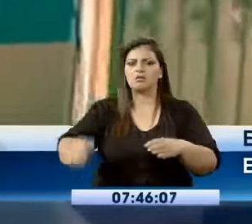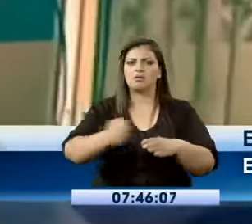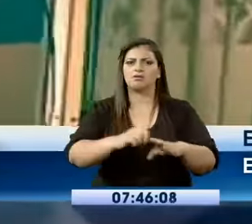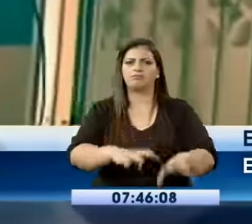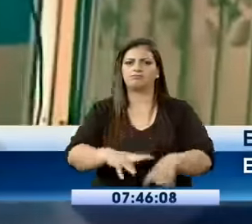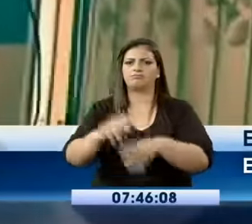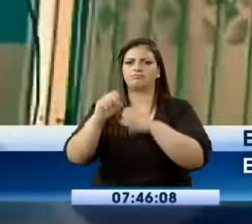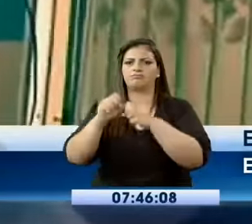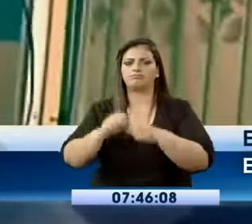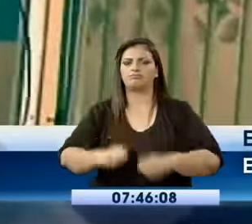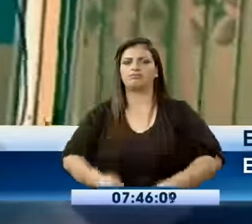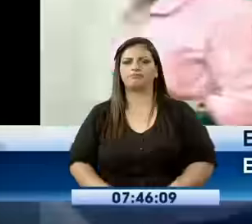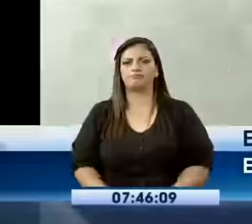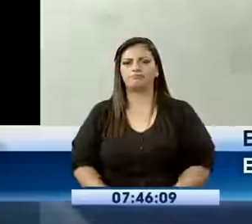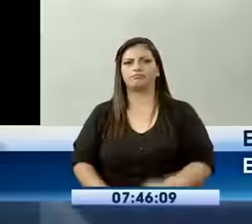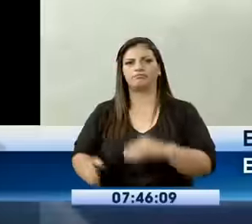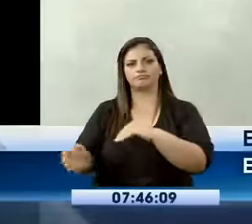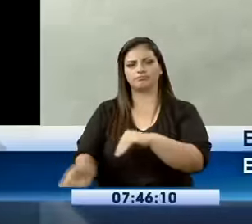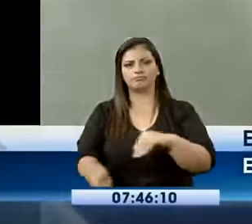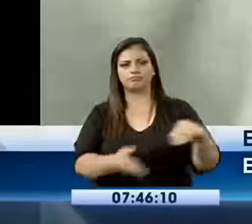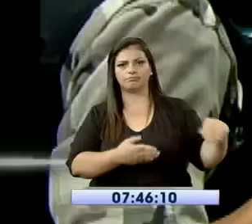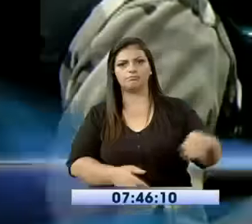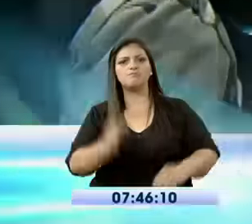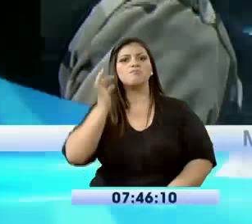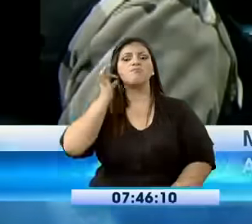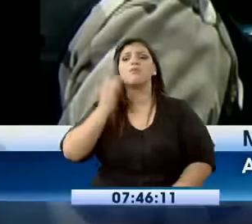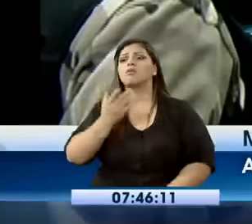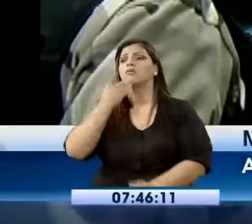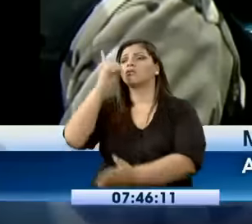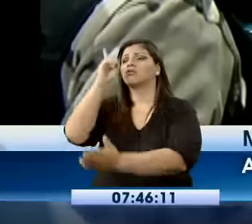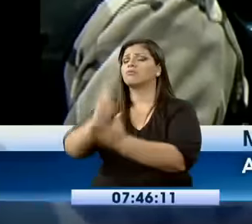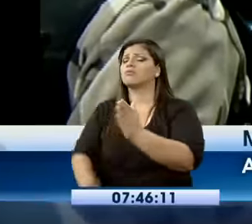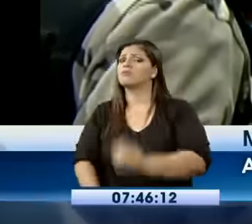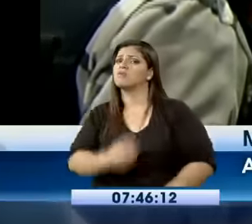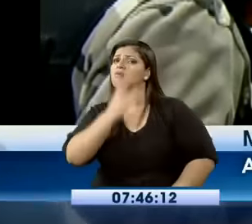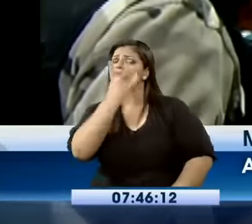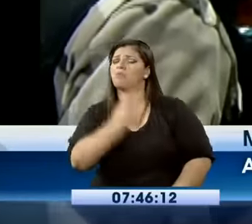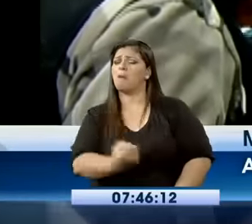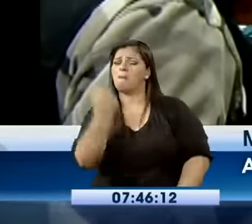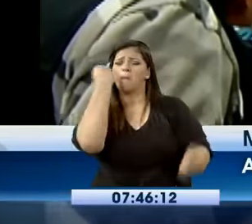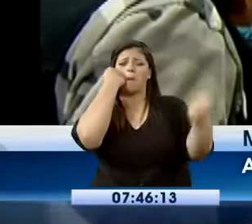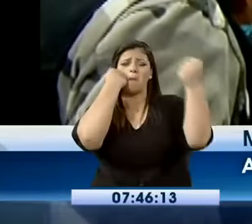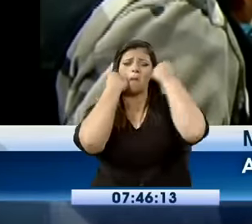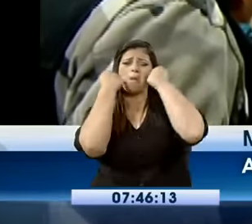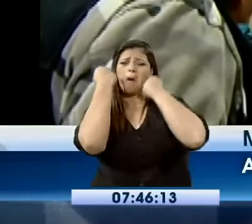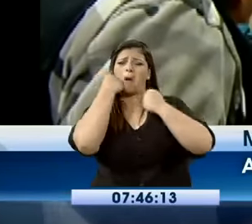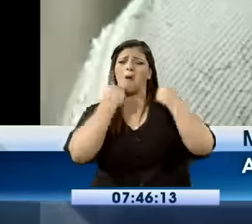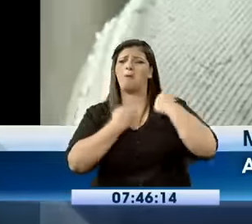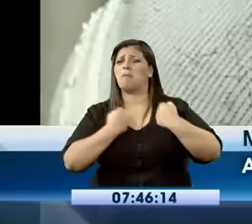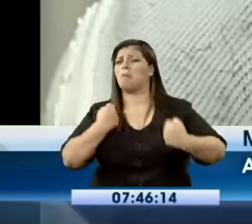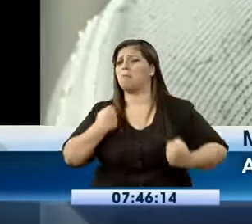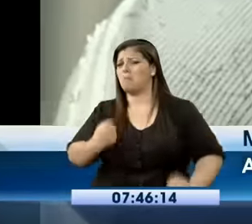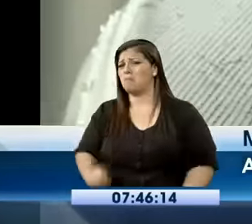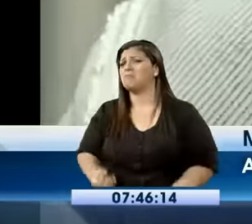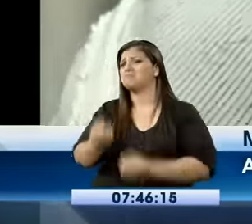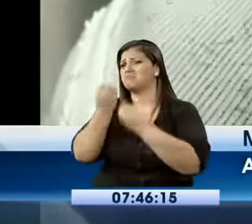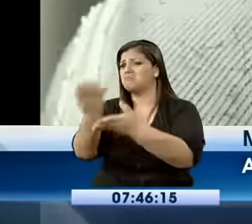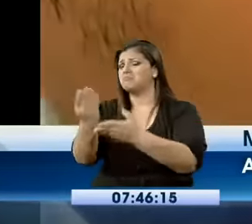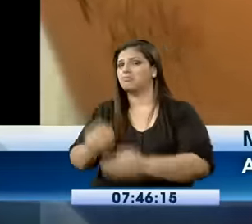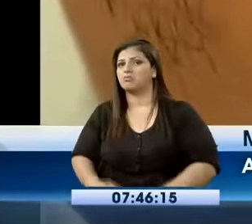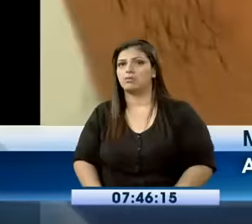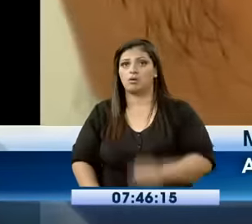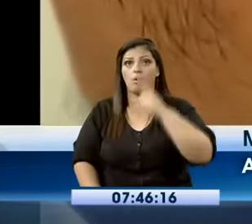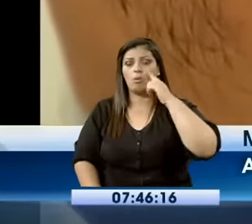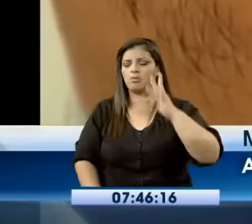pequeños. Y en otro tema, una mujer denunció a su conviviente, a quien acusó de golpearla y provocarle algunos moretones en el cuerpo.